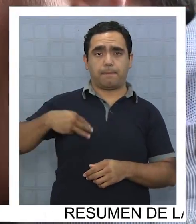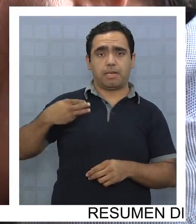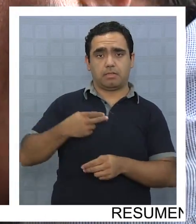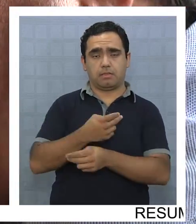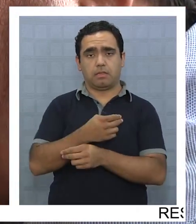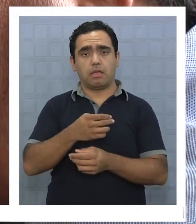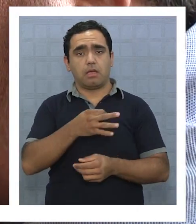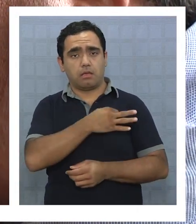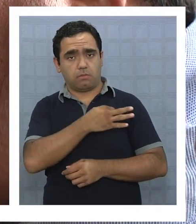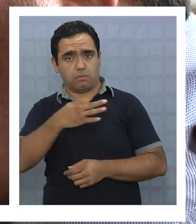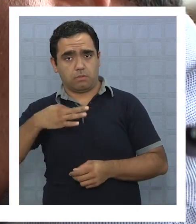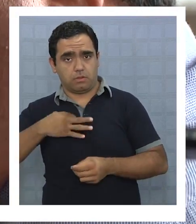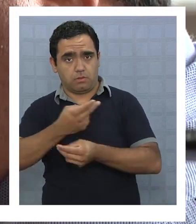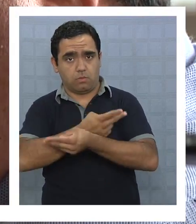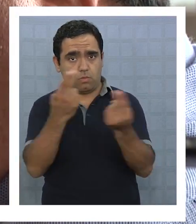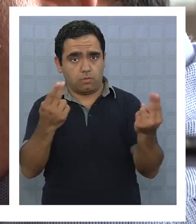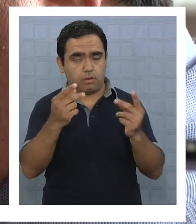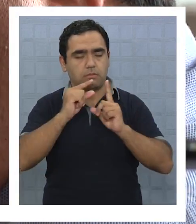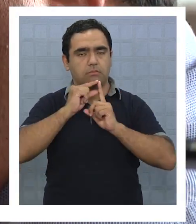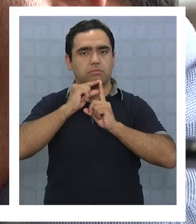Público dé la última palabra.